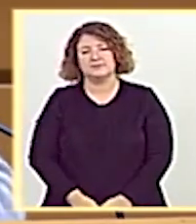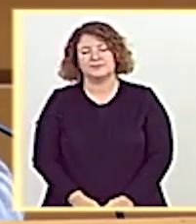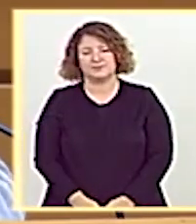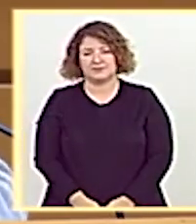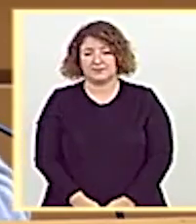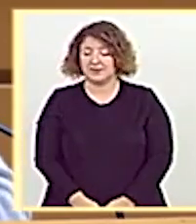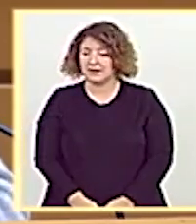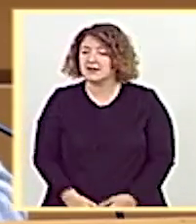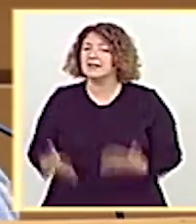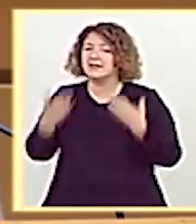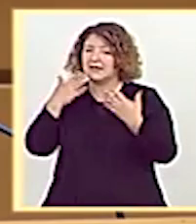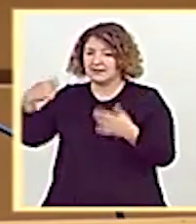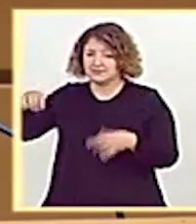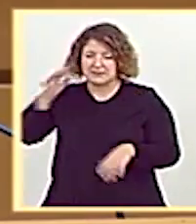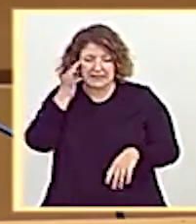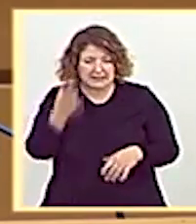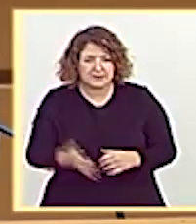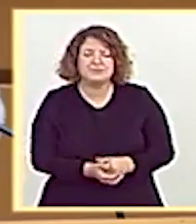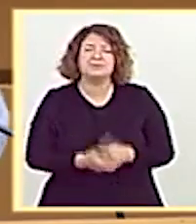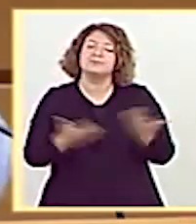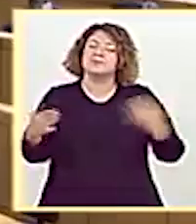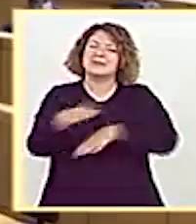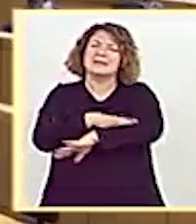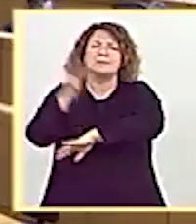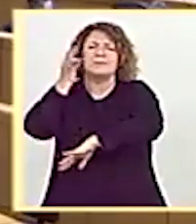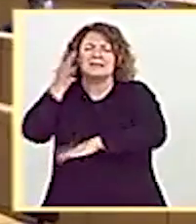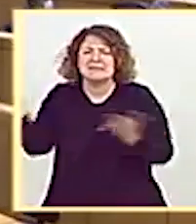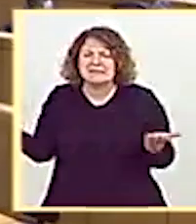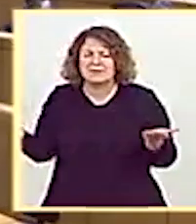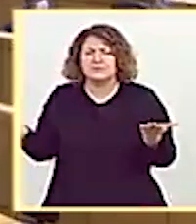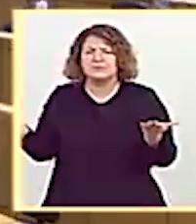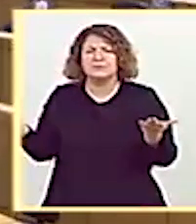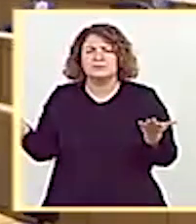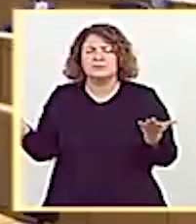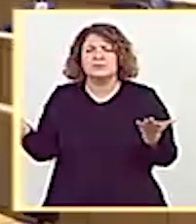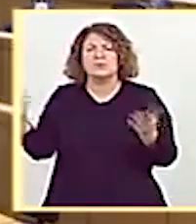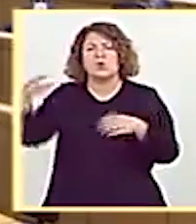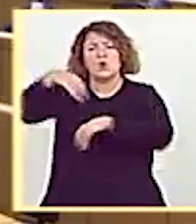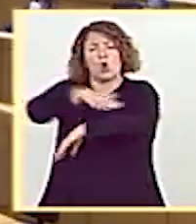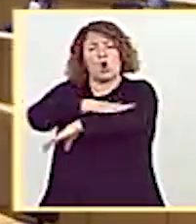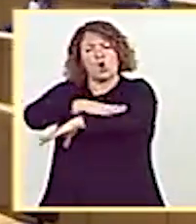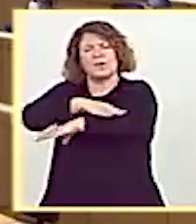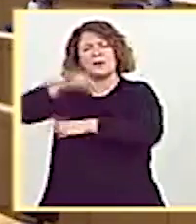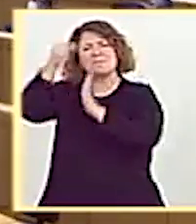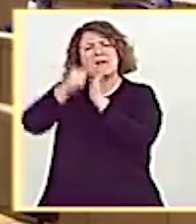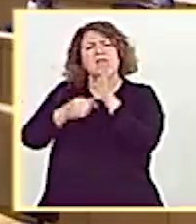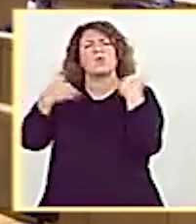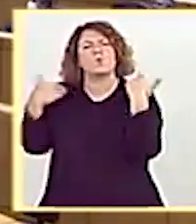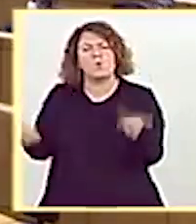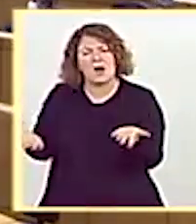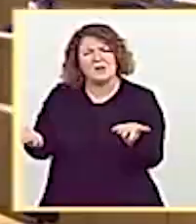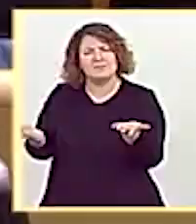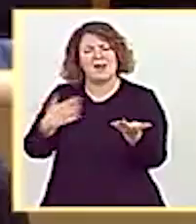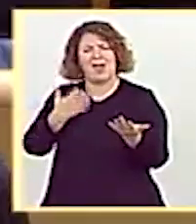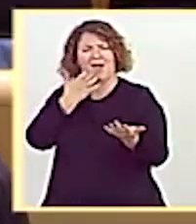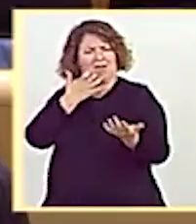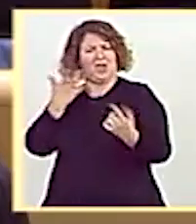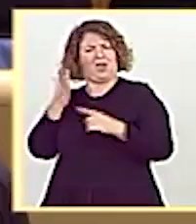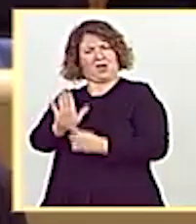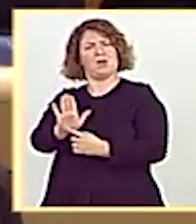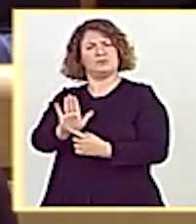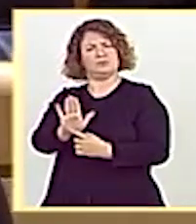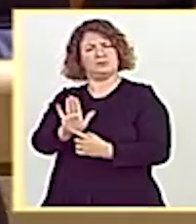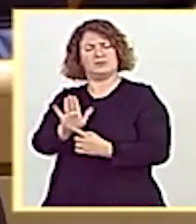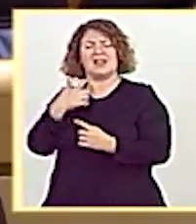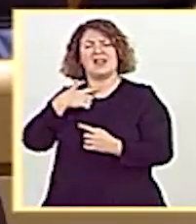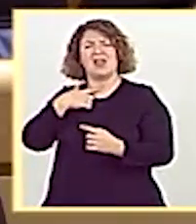Sí, gracias, presidenta. Señora ministra, ¿qué medidas está implementando el Gobierno para dar ejemplo en primera persona y erradicar las